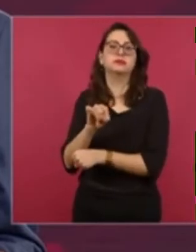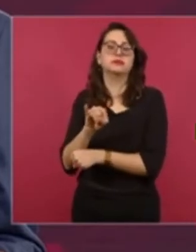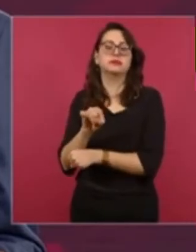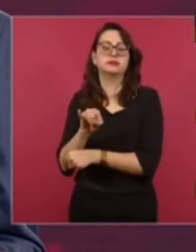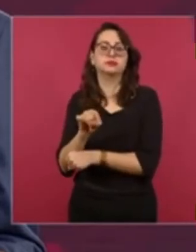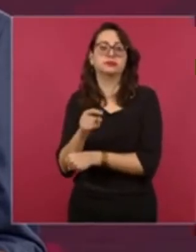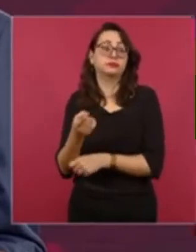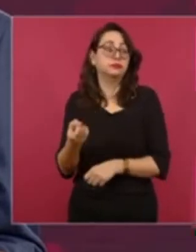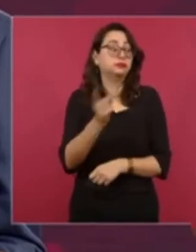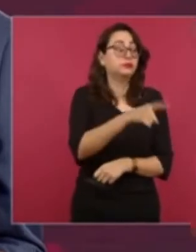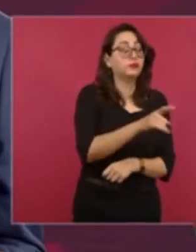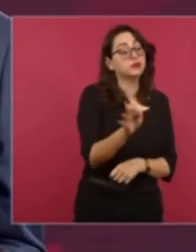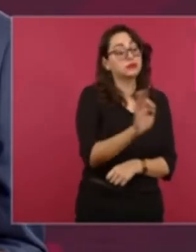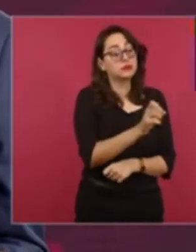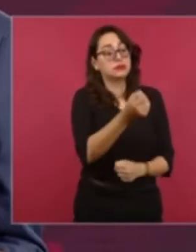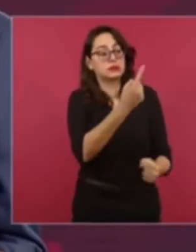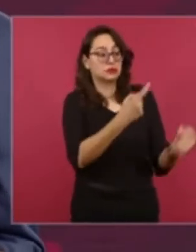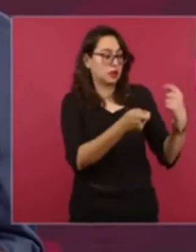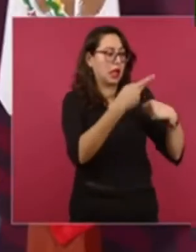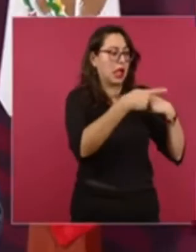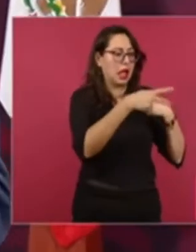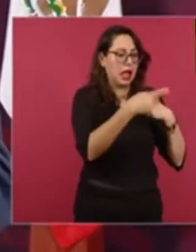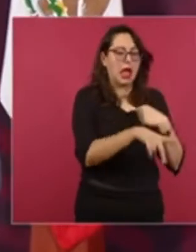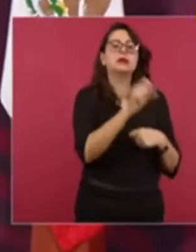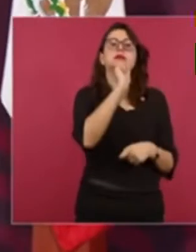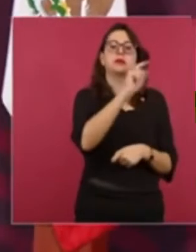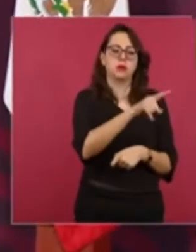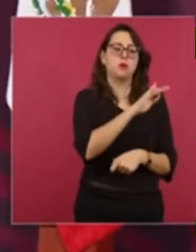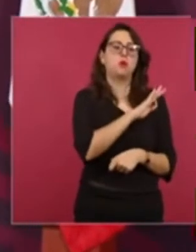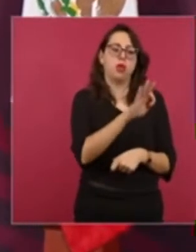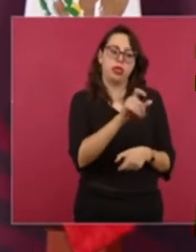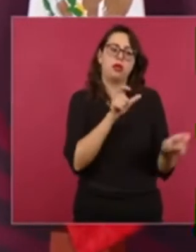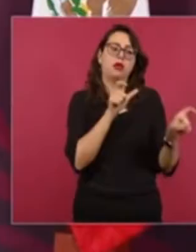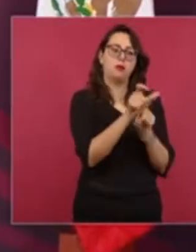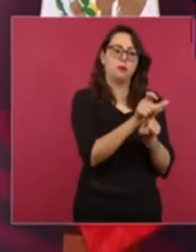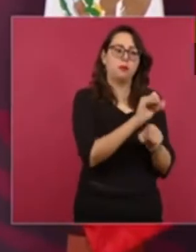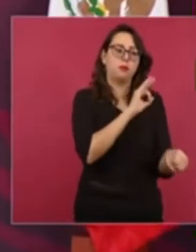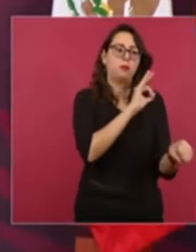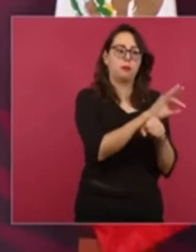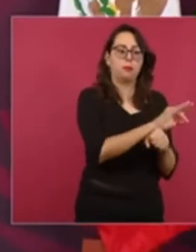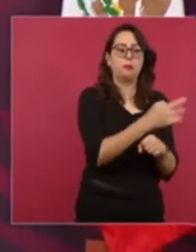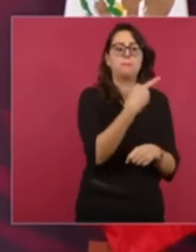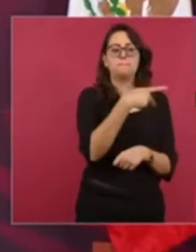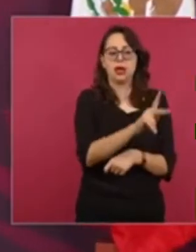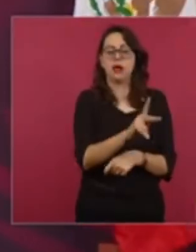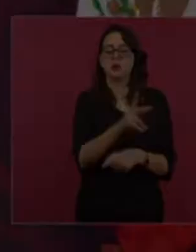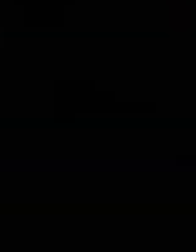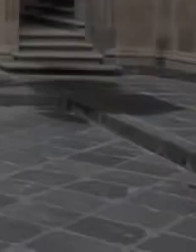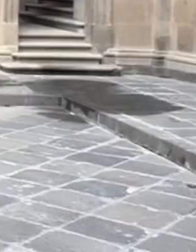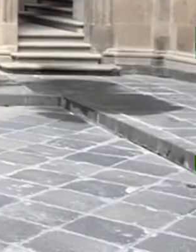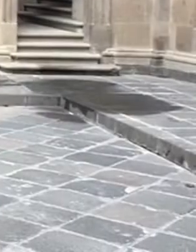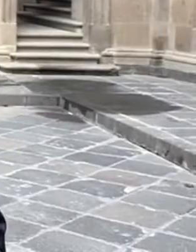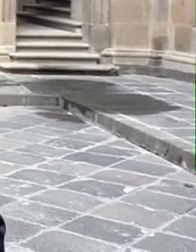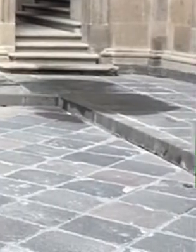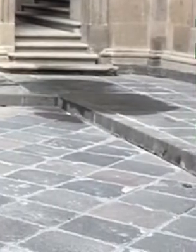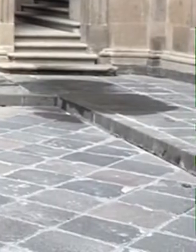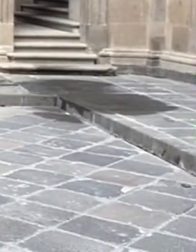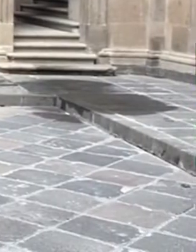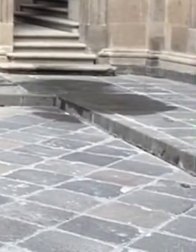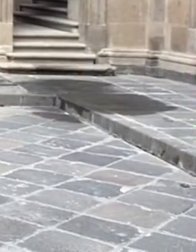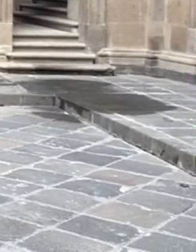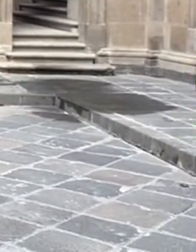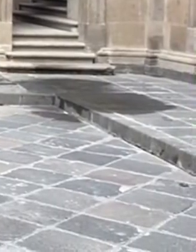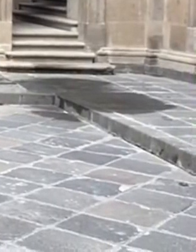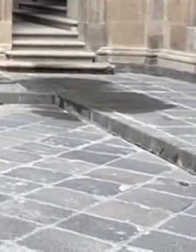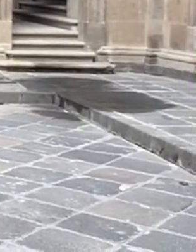Seguramente esto también lo va a informar la Fiscalía General de la República. Así la información desde